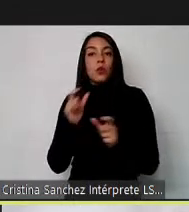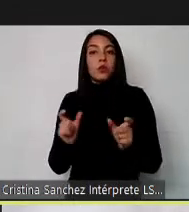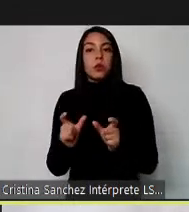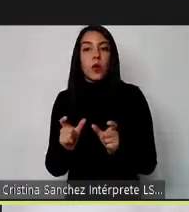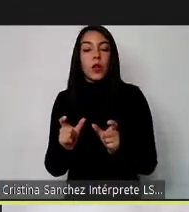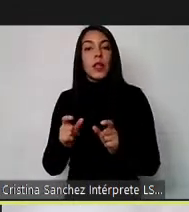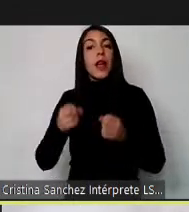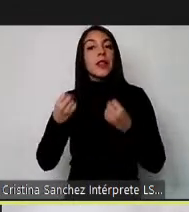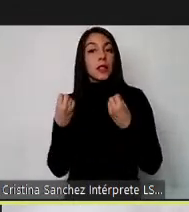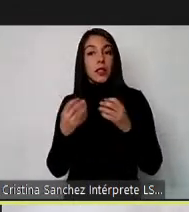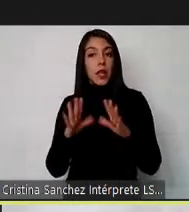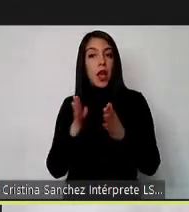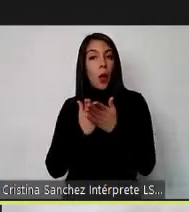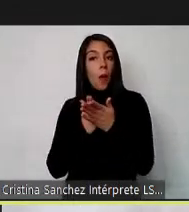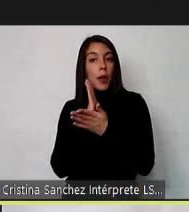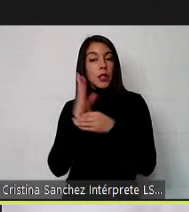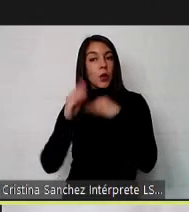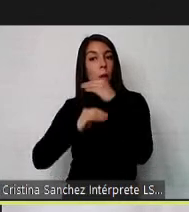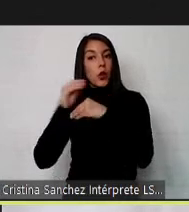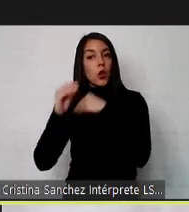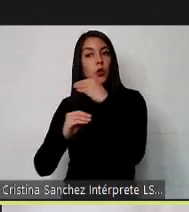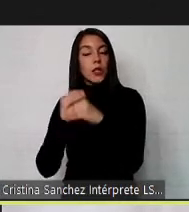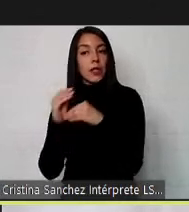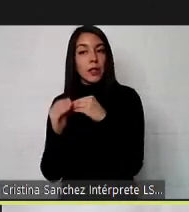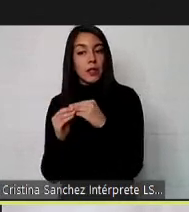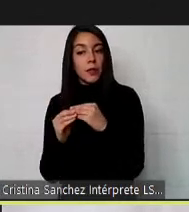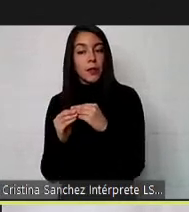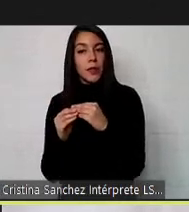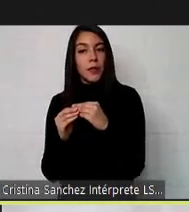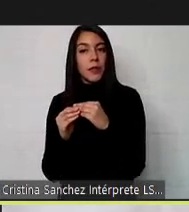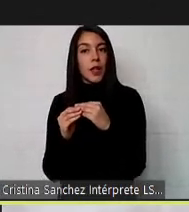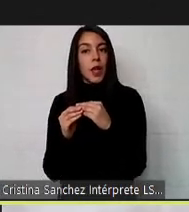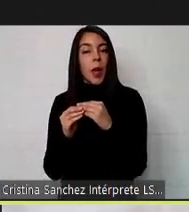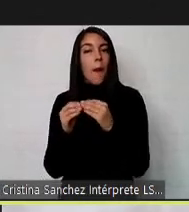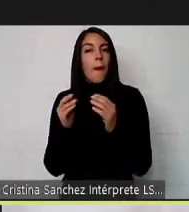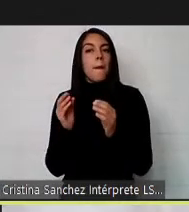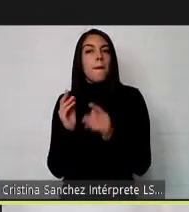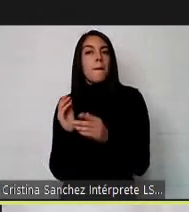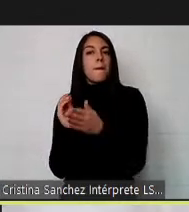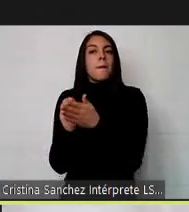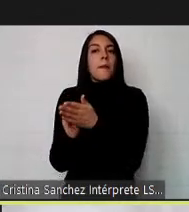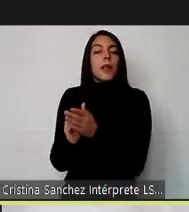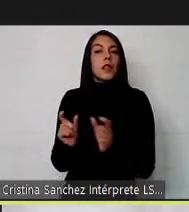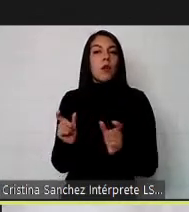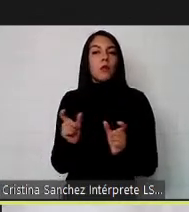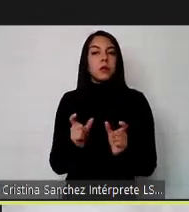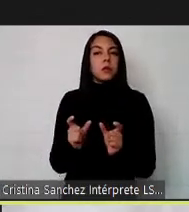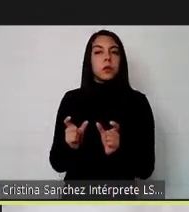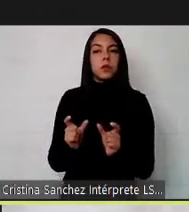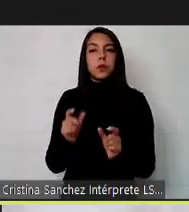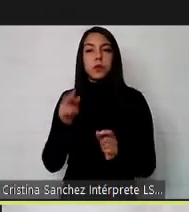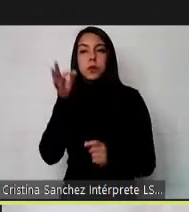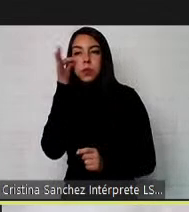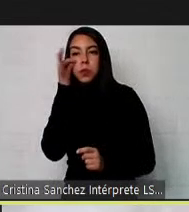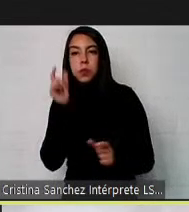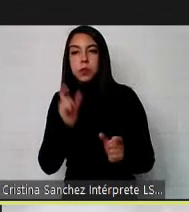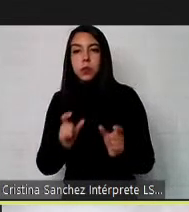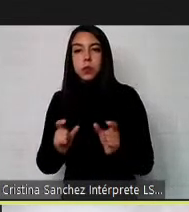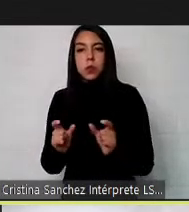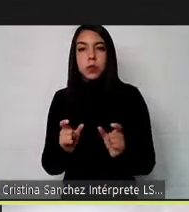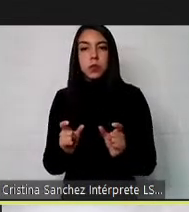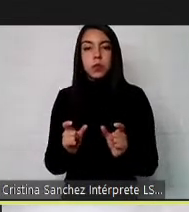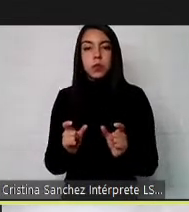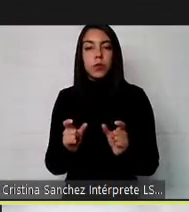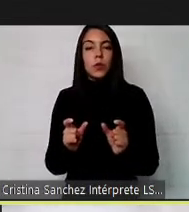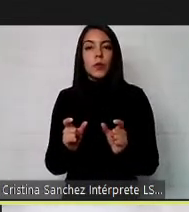un nuevo proceso donde se espera de que sea mucho más riguroso la incorporación de personas riguroso en el